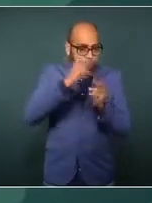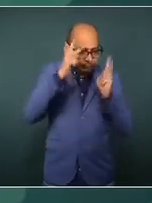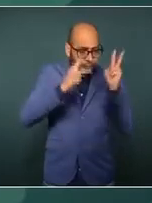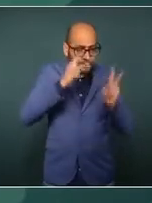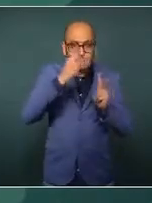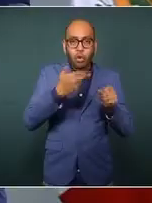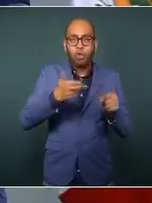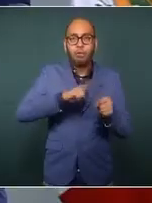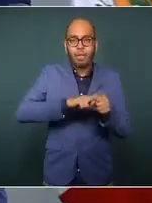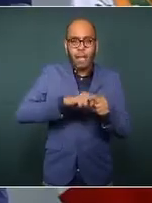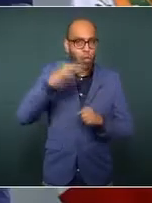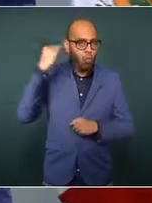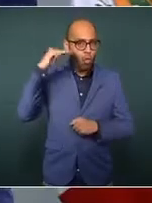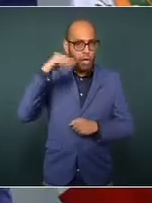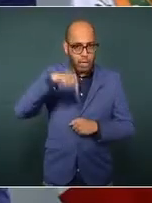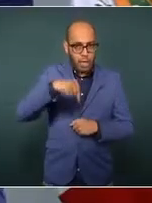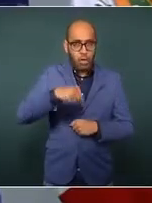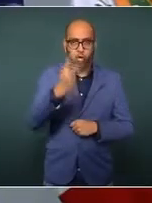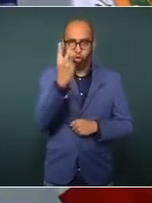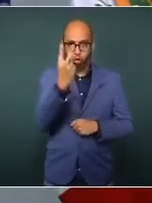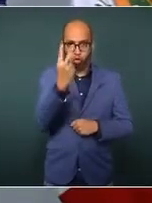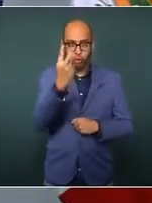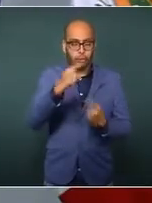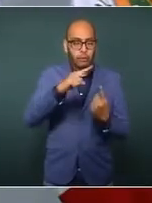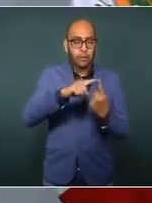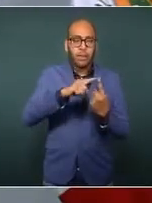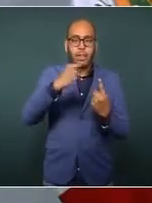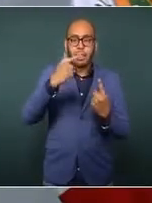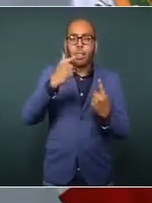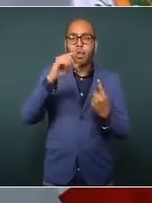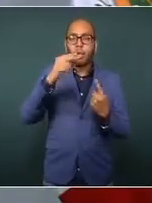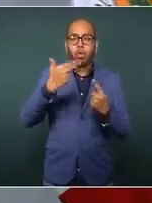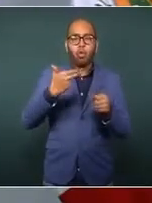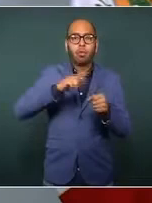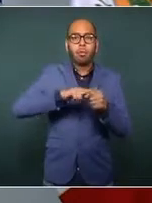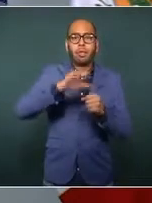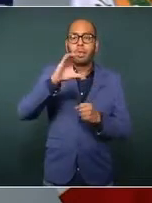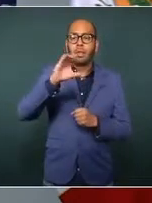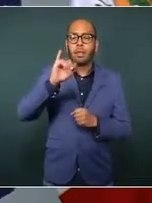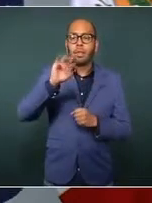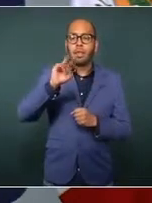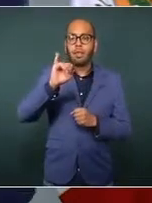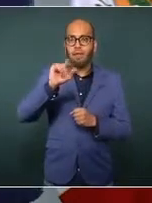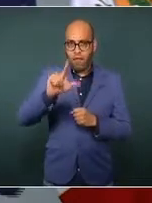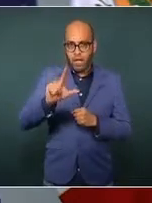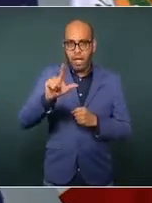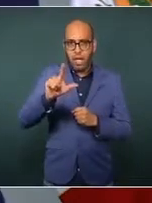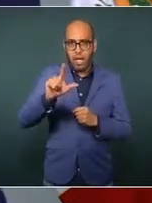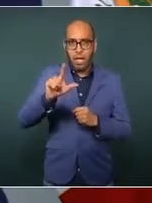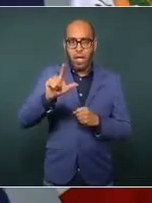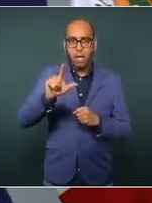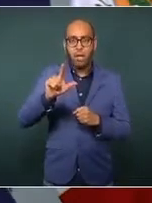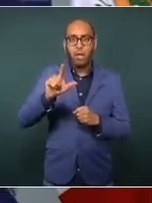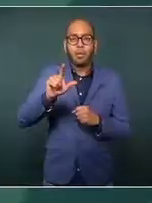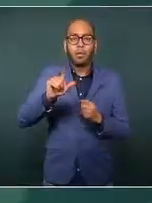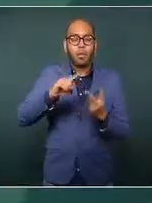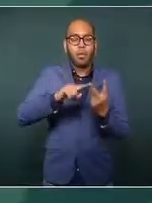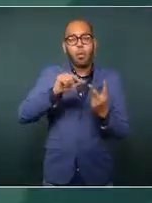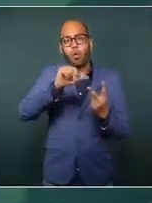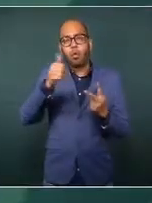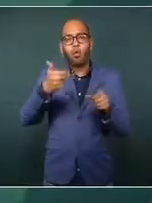general, hospital civil, doctor Miguel Silva y el hospital